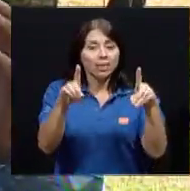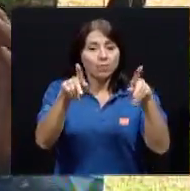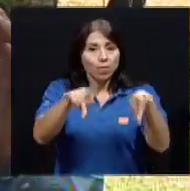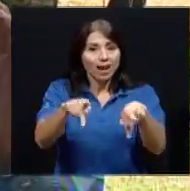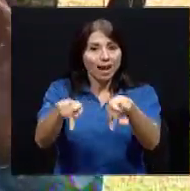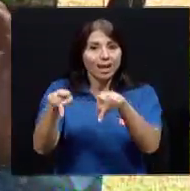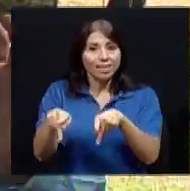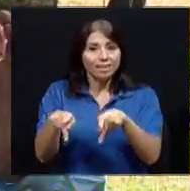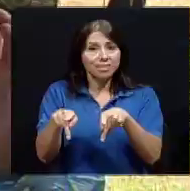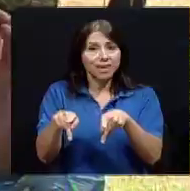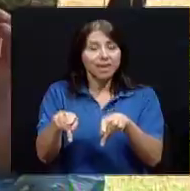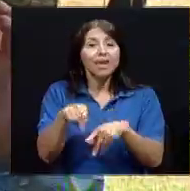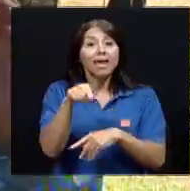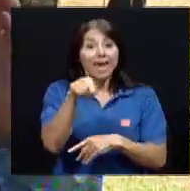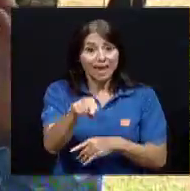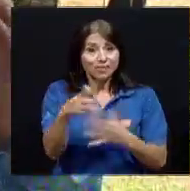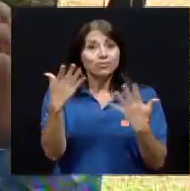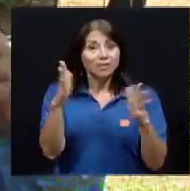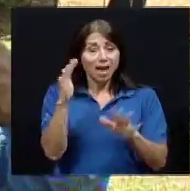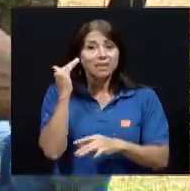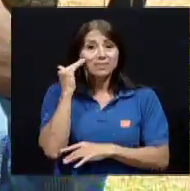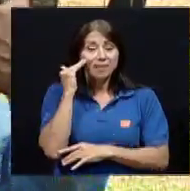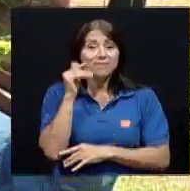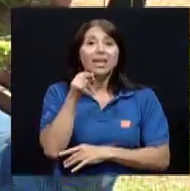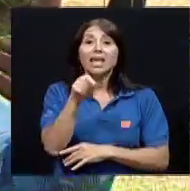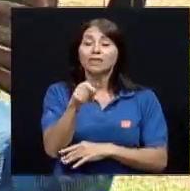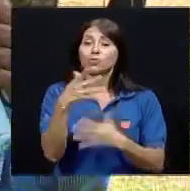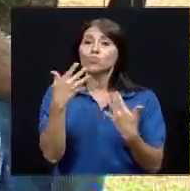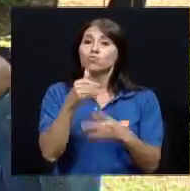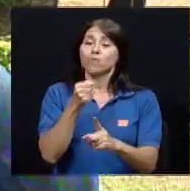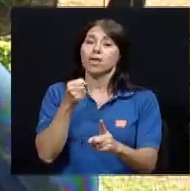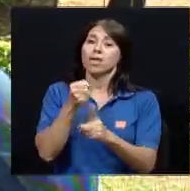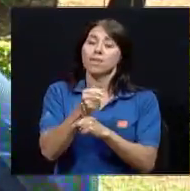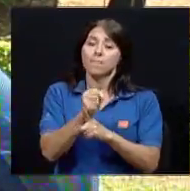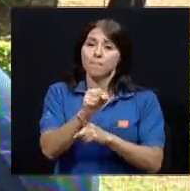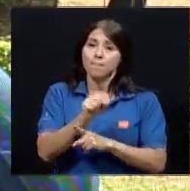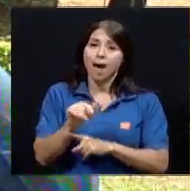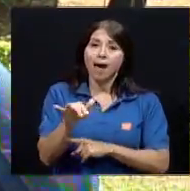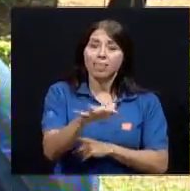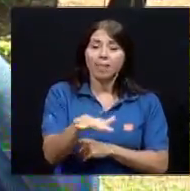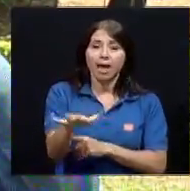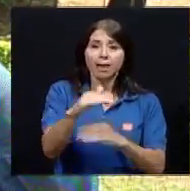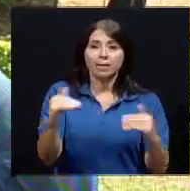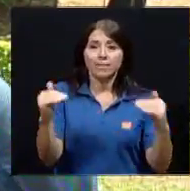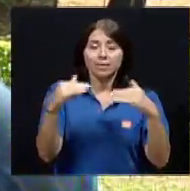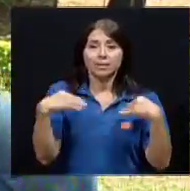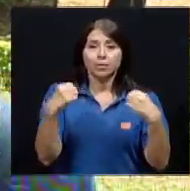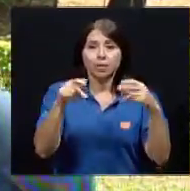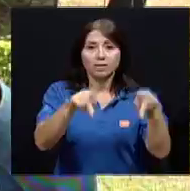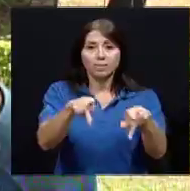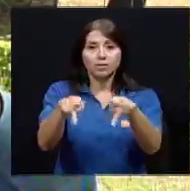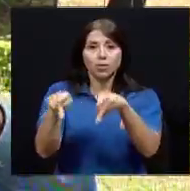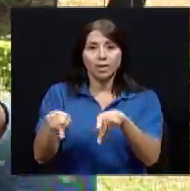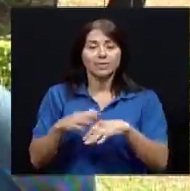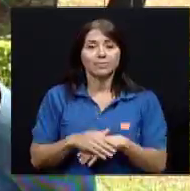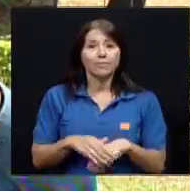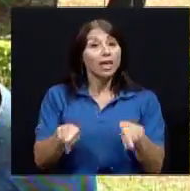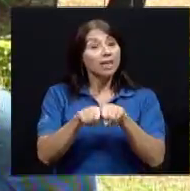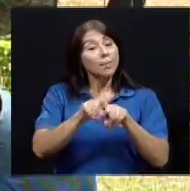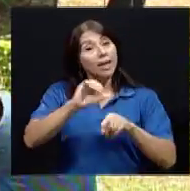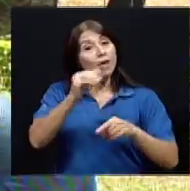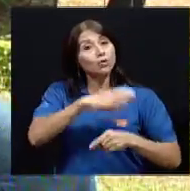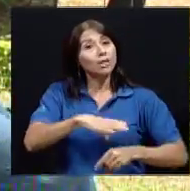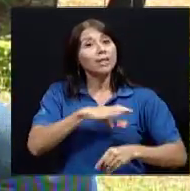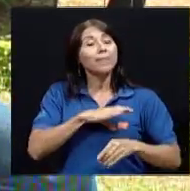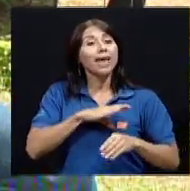factores que finalmente se tiene claro hoy que son los que más impactan en el nivel de salud de las personas. Y hay determinantes que son de